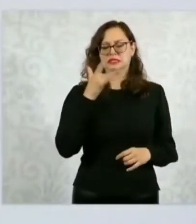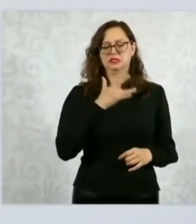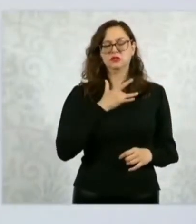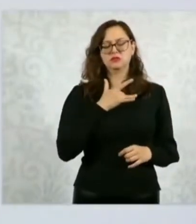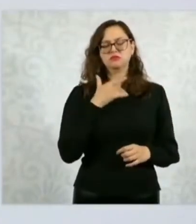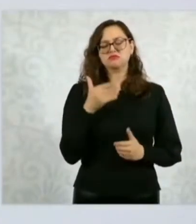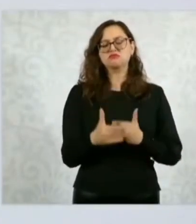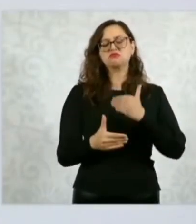decisión.